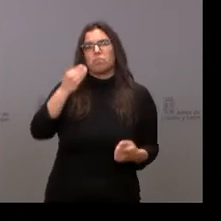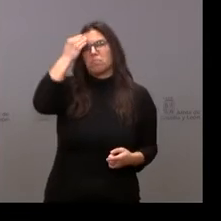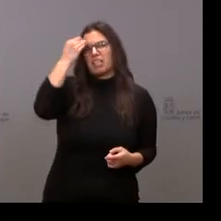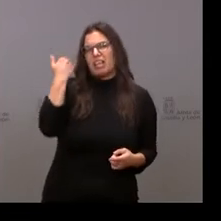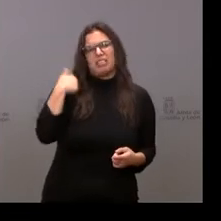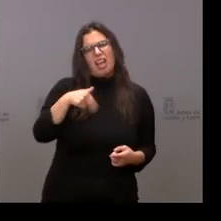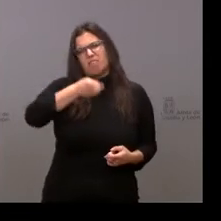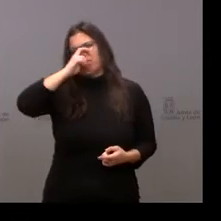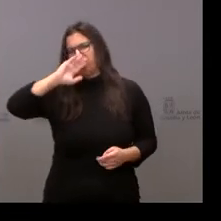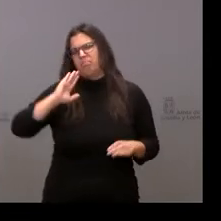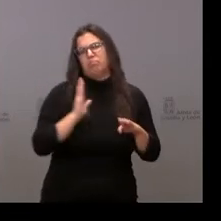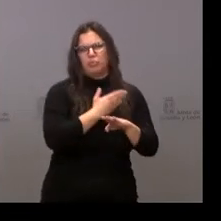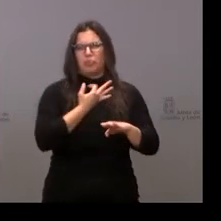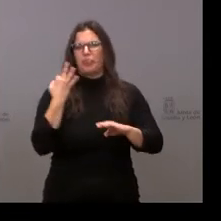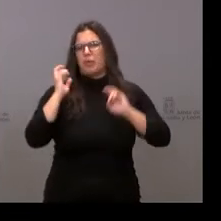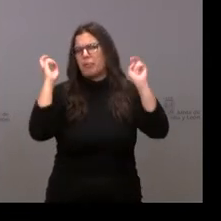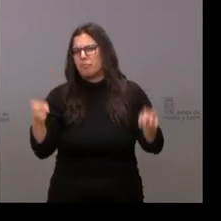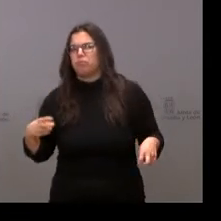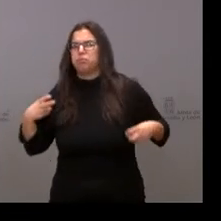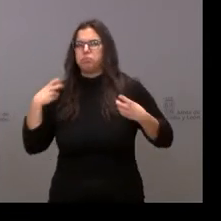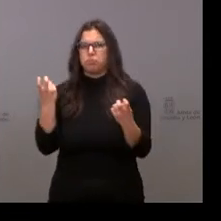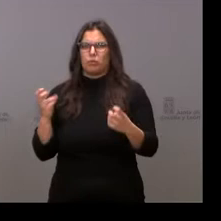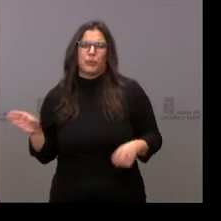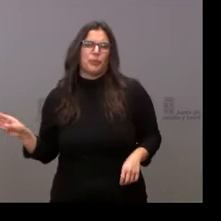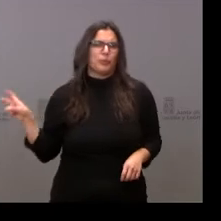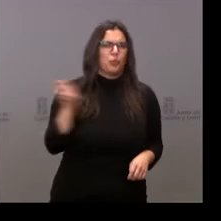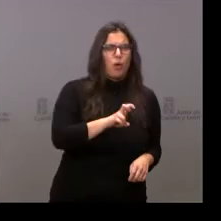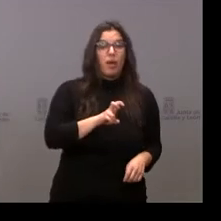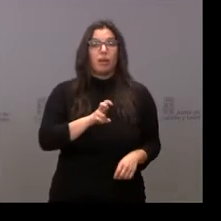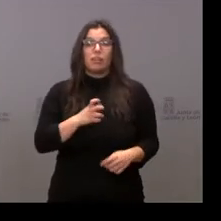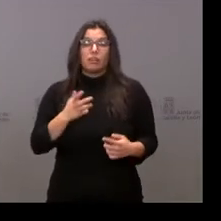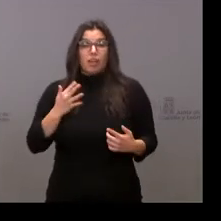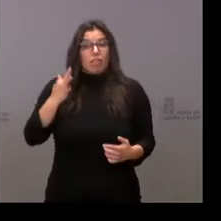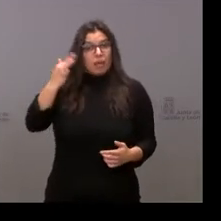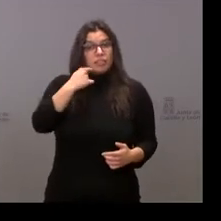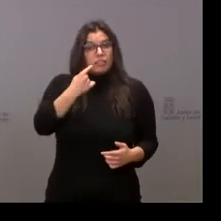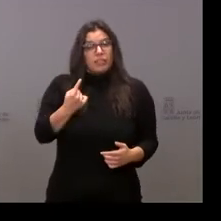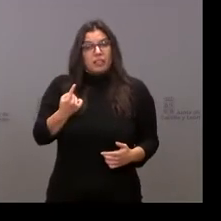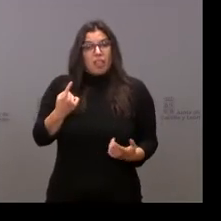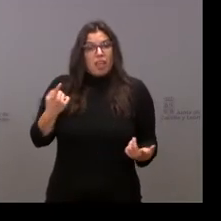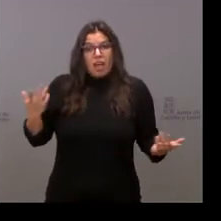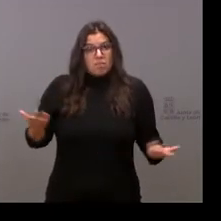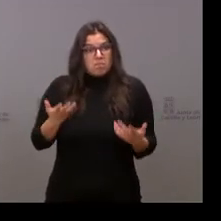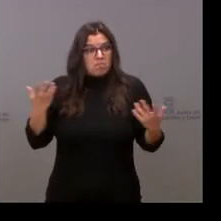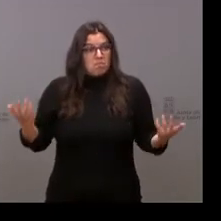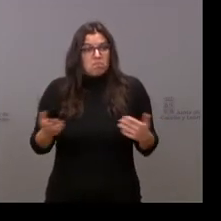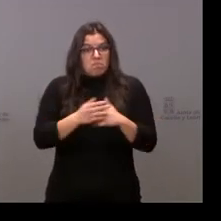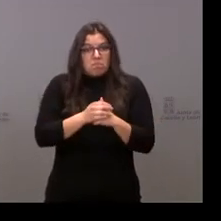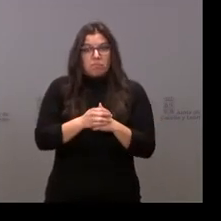que quieren sustituirla y que, además, lo dicen sin ningún tipo de